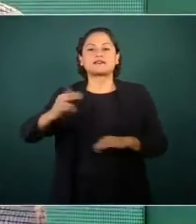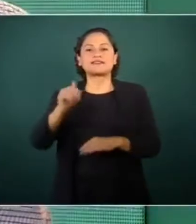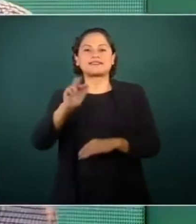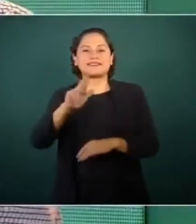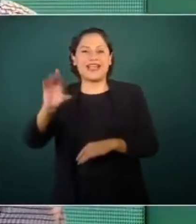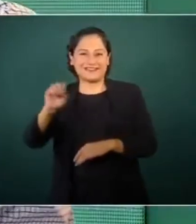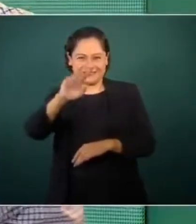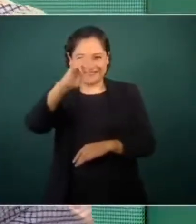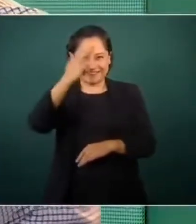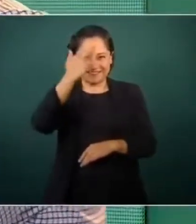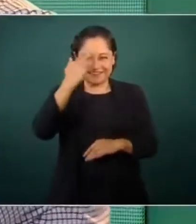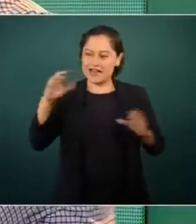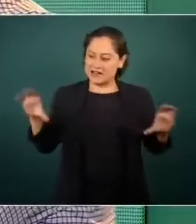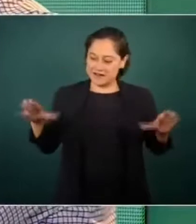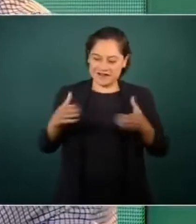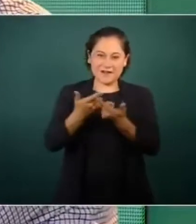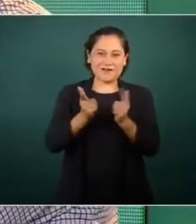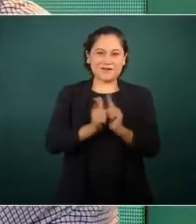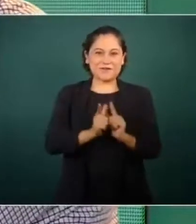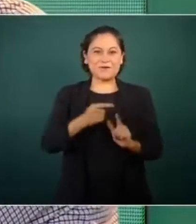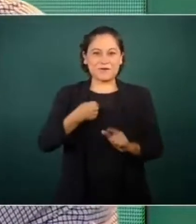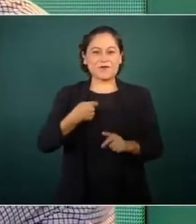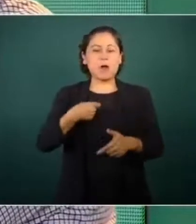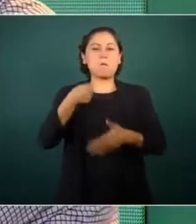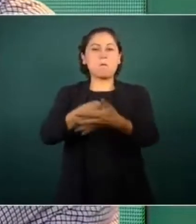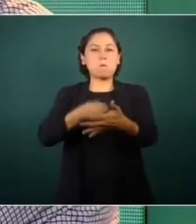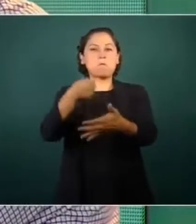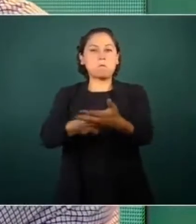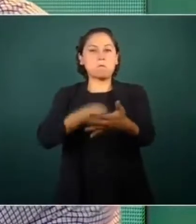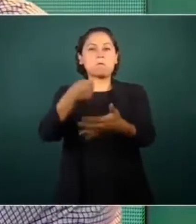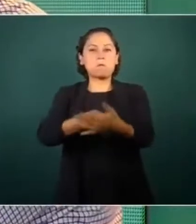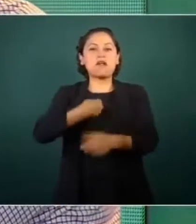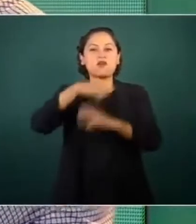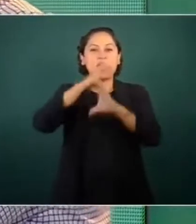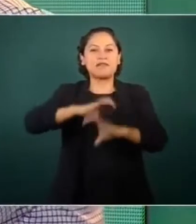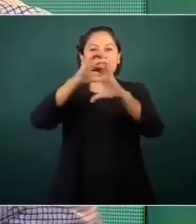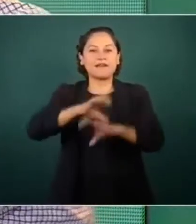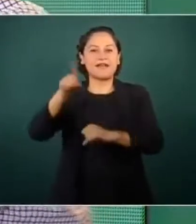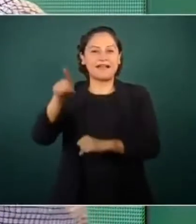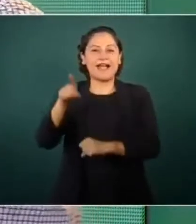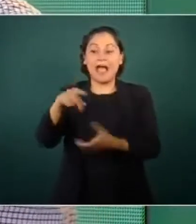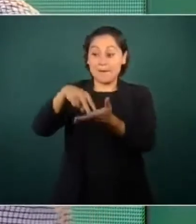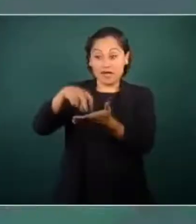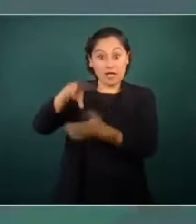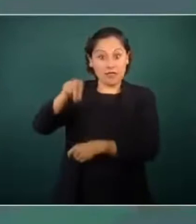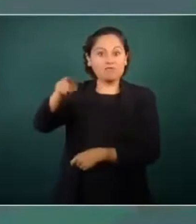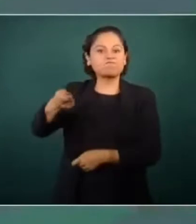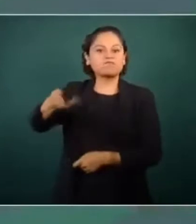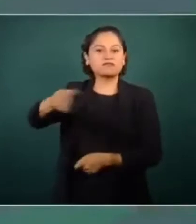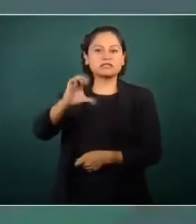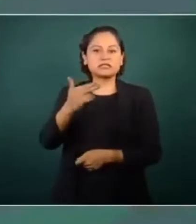brinque es charro, el que no brinque es charro. Pues el que llegue hoy es